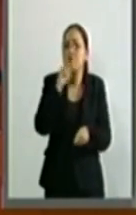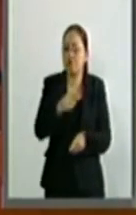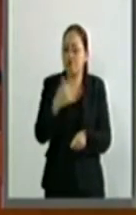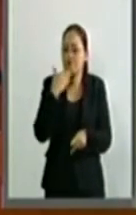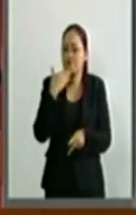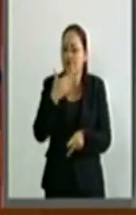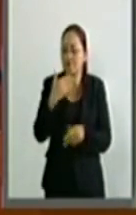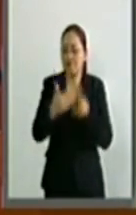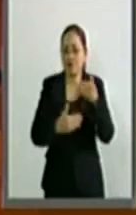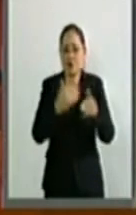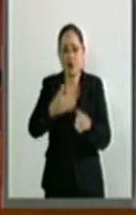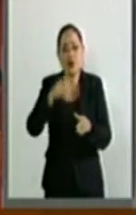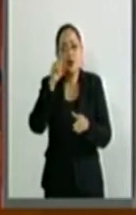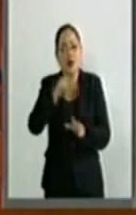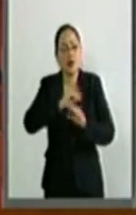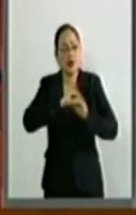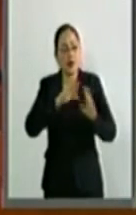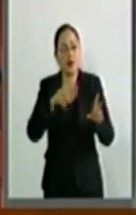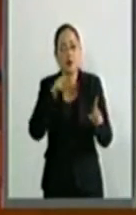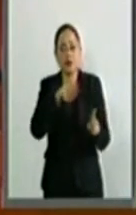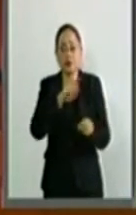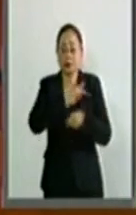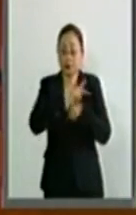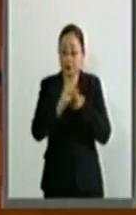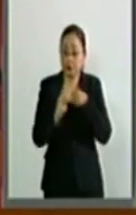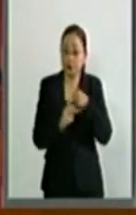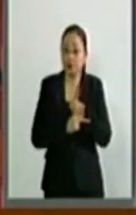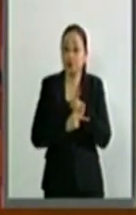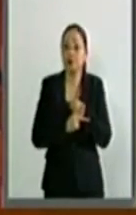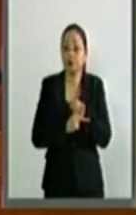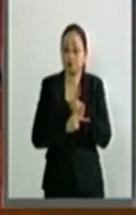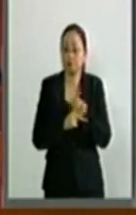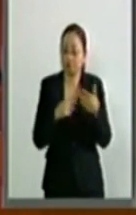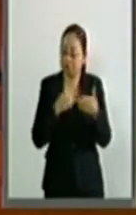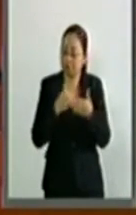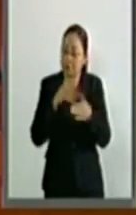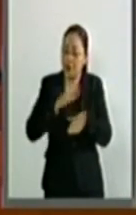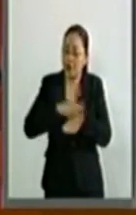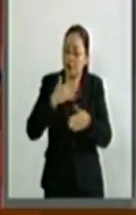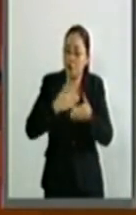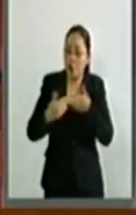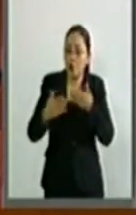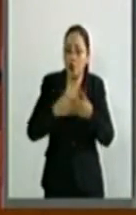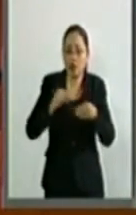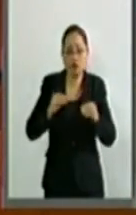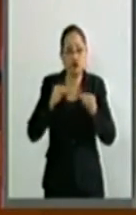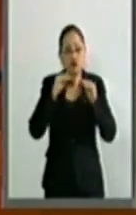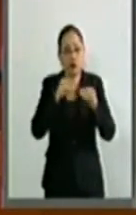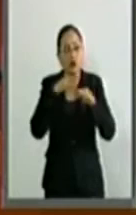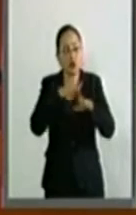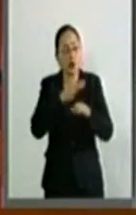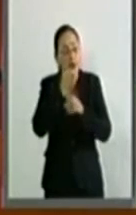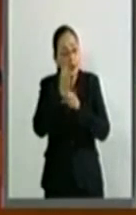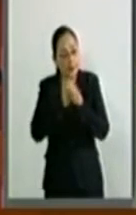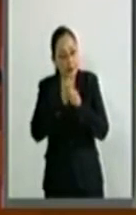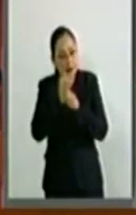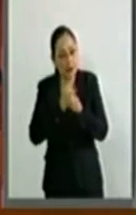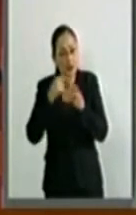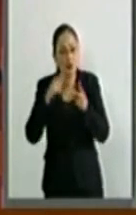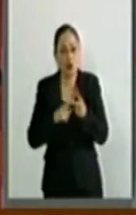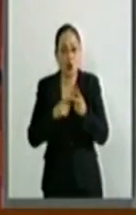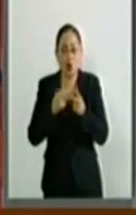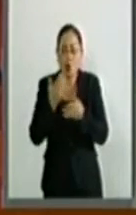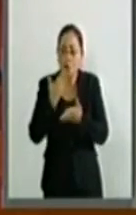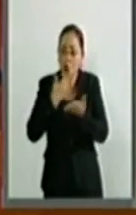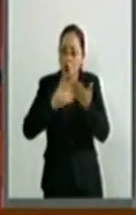sin lugar a dudas, son las naciones que están a la vanguardia en la investigación, en el desarrollo